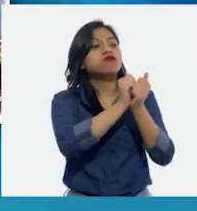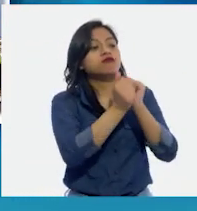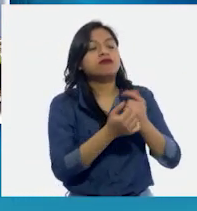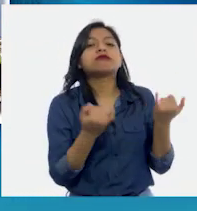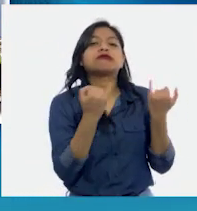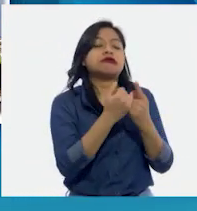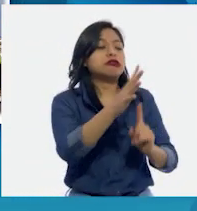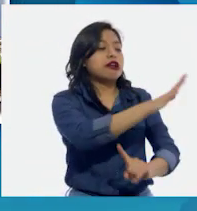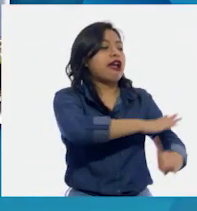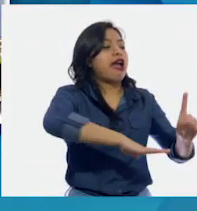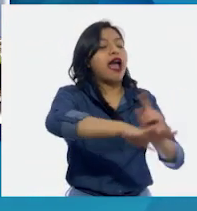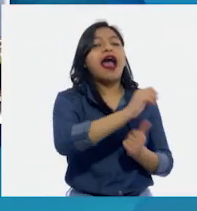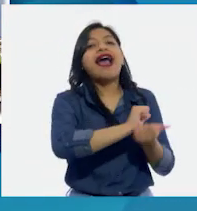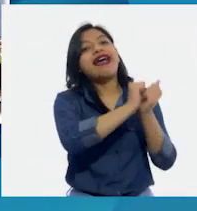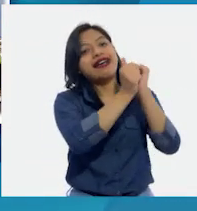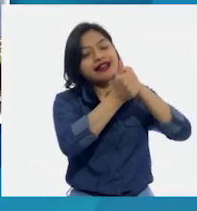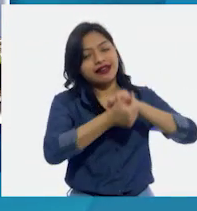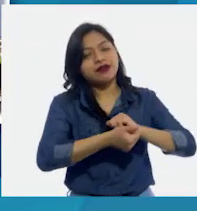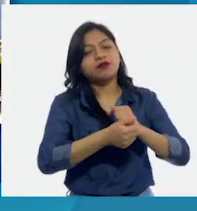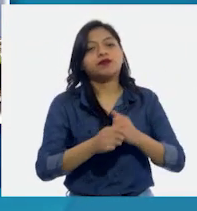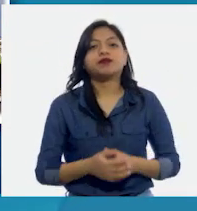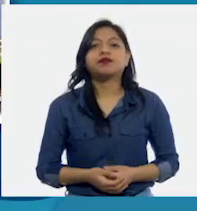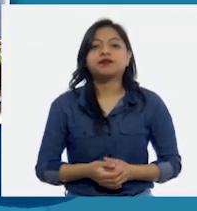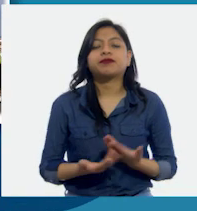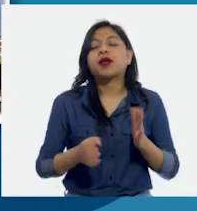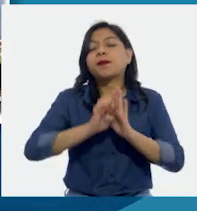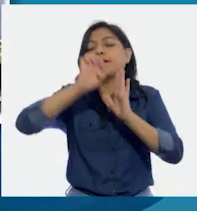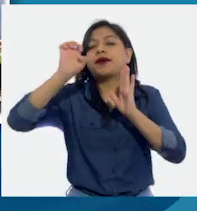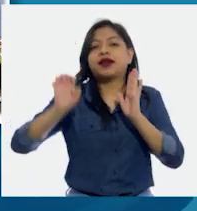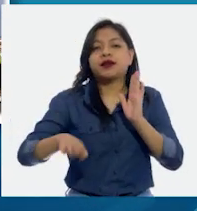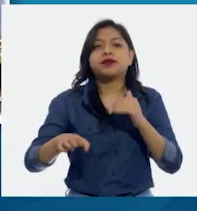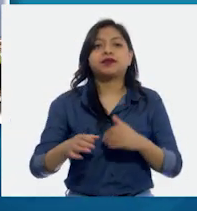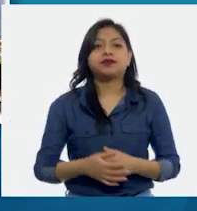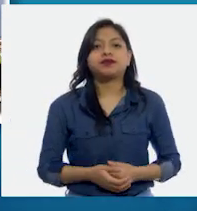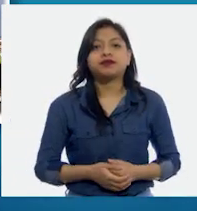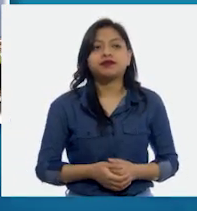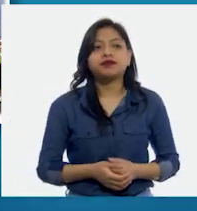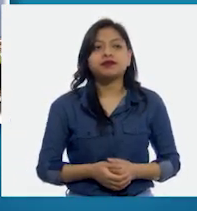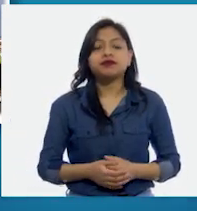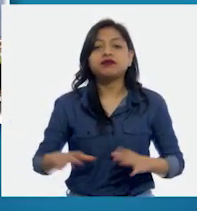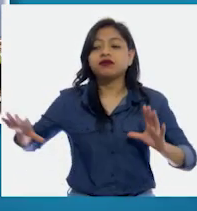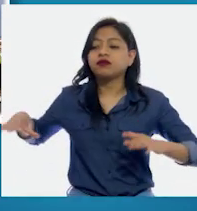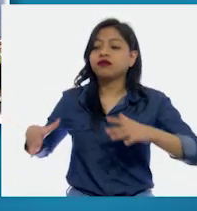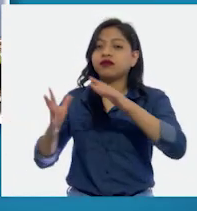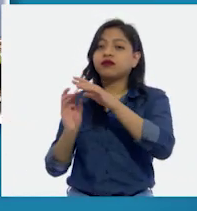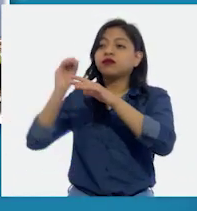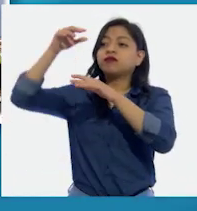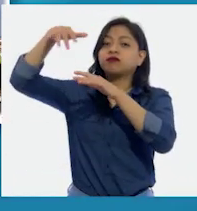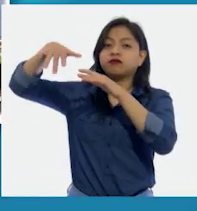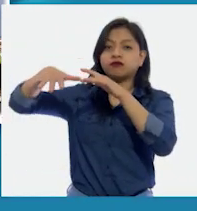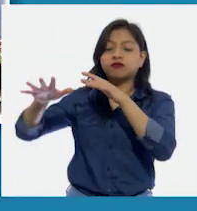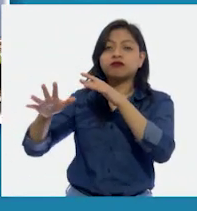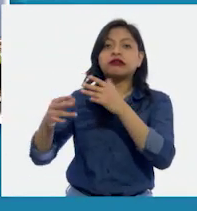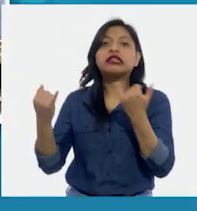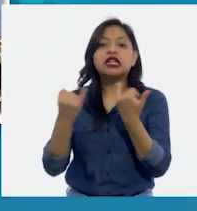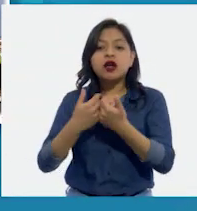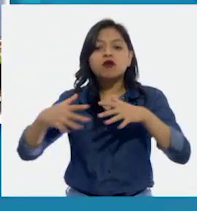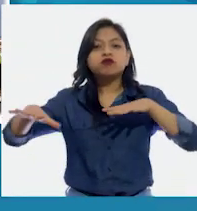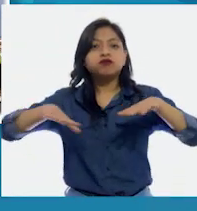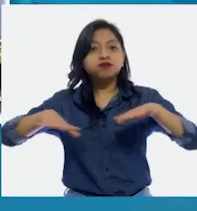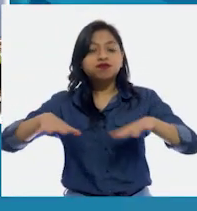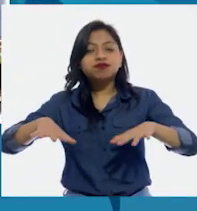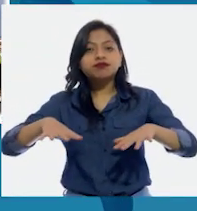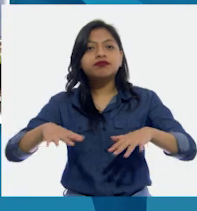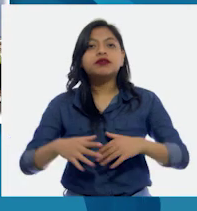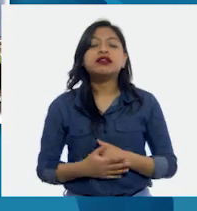fenómenos relacionados con el ambiente. Mira, por ejemplo, las erupciones volcánicas e incluso los temblores o sismos.